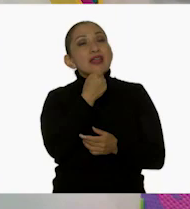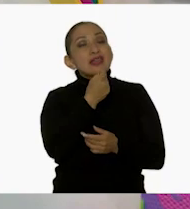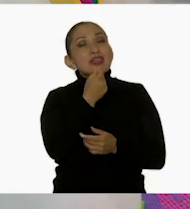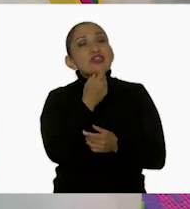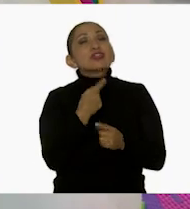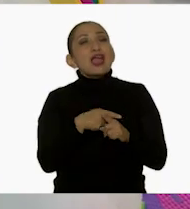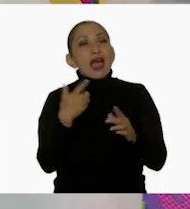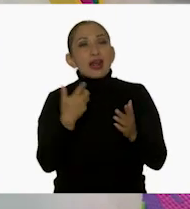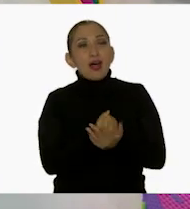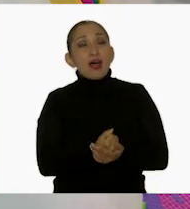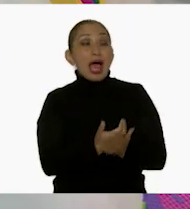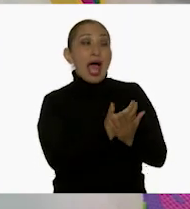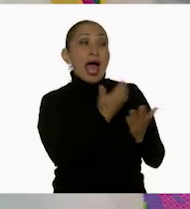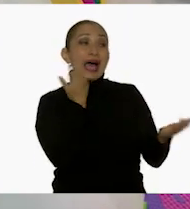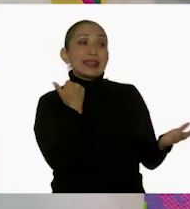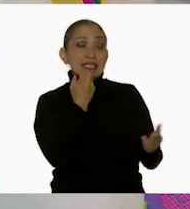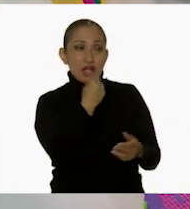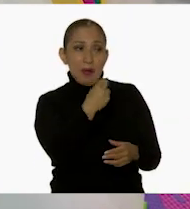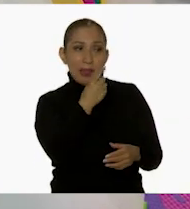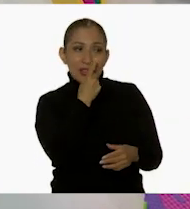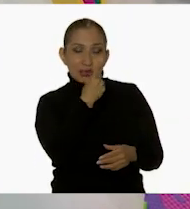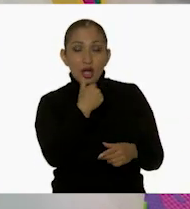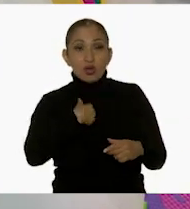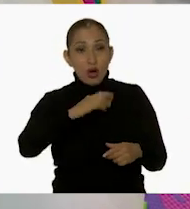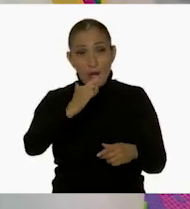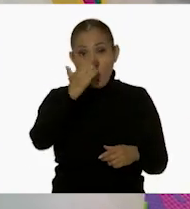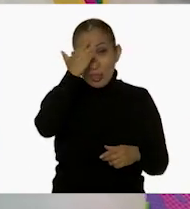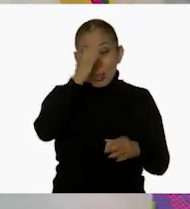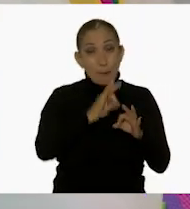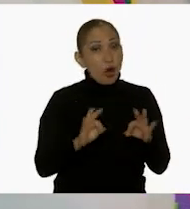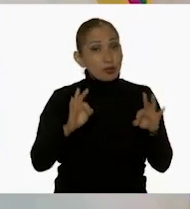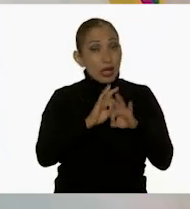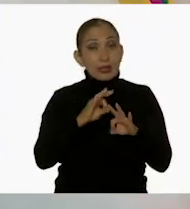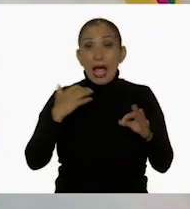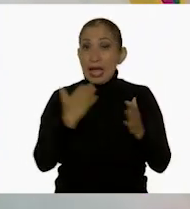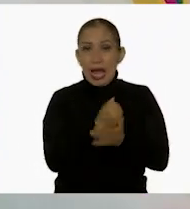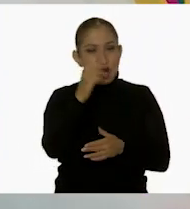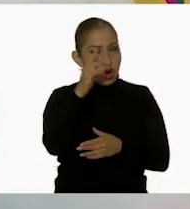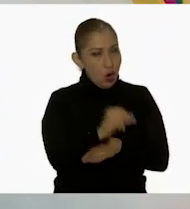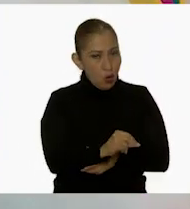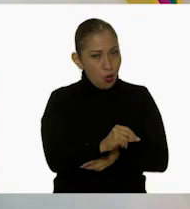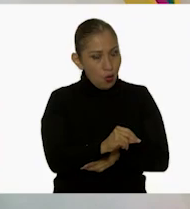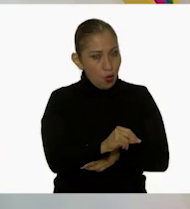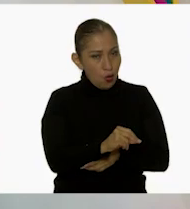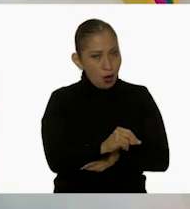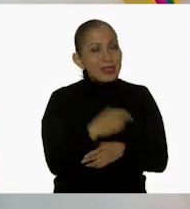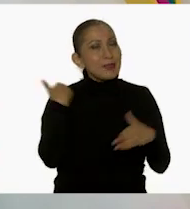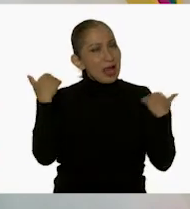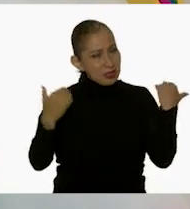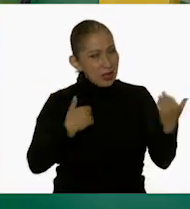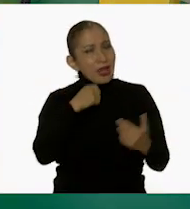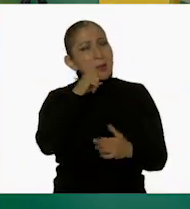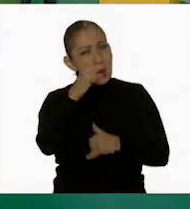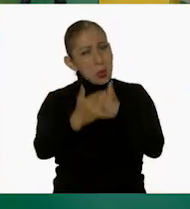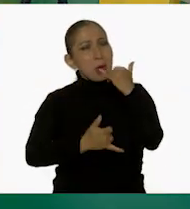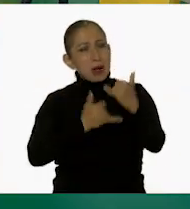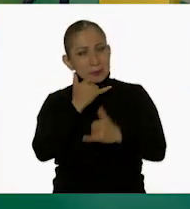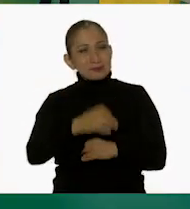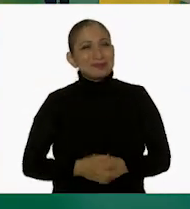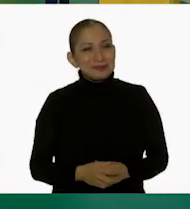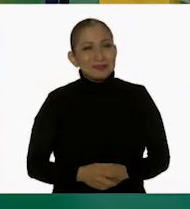niños quién ganó. Antes de decir quién ganó, quiero recordar que lo importante no es ganar, sino divertirse jugando.